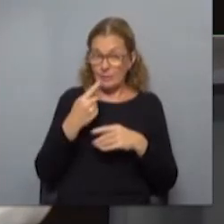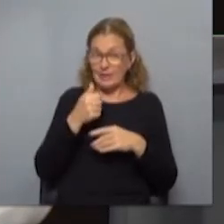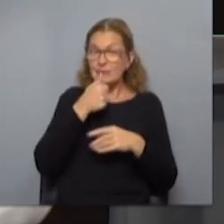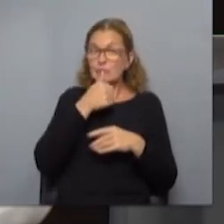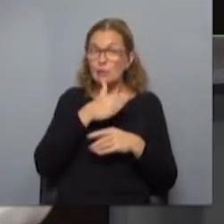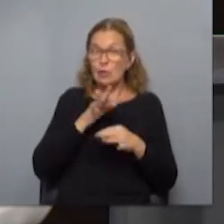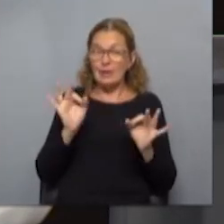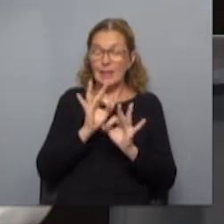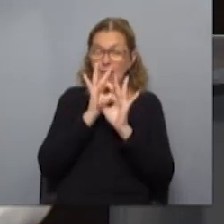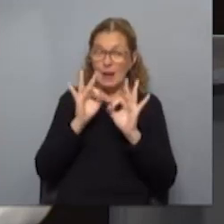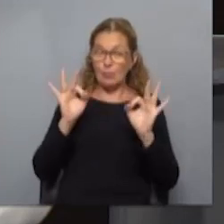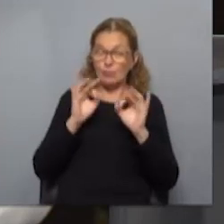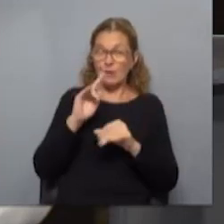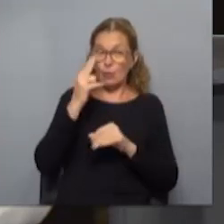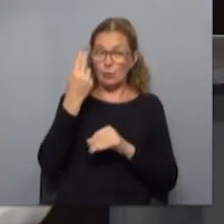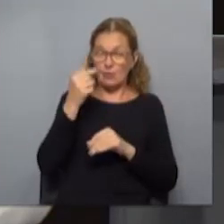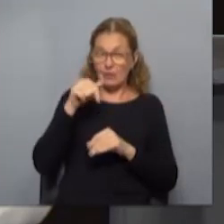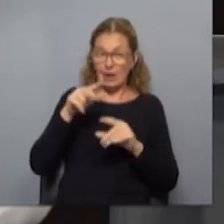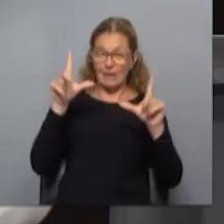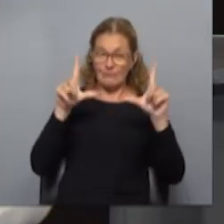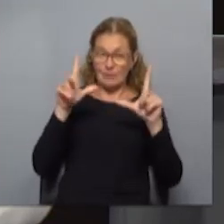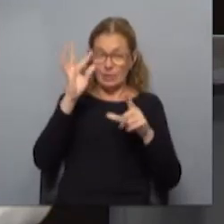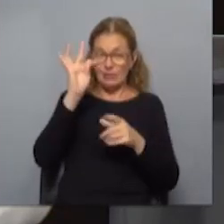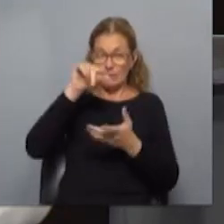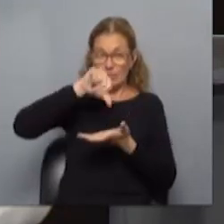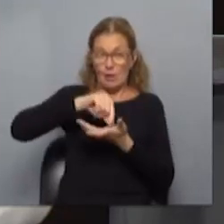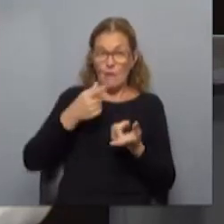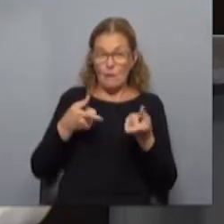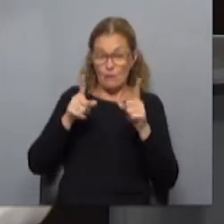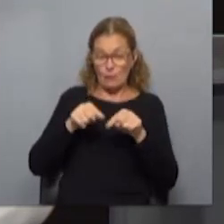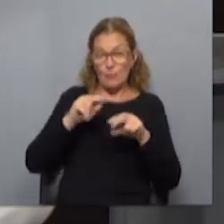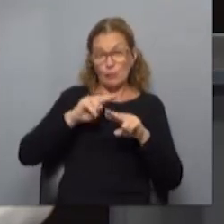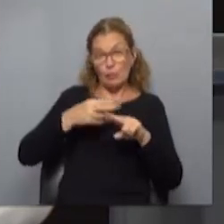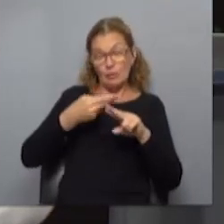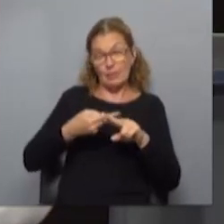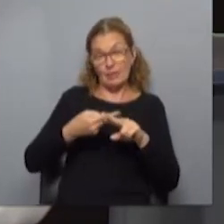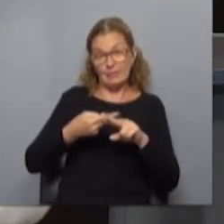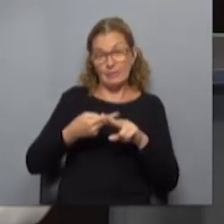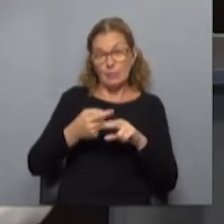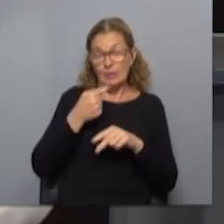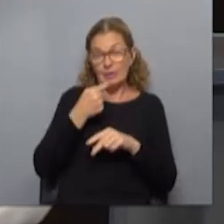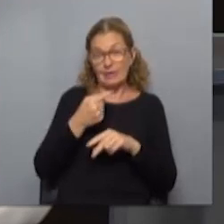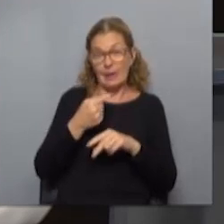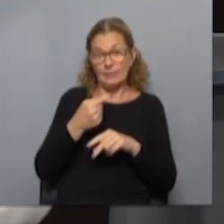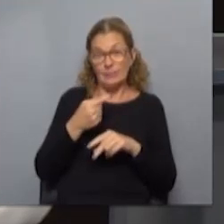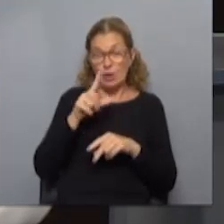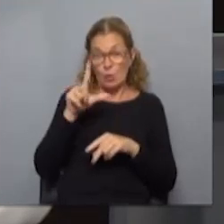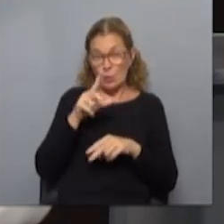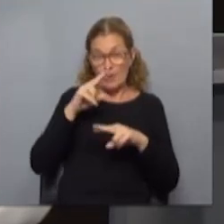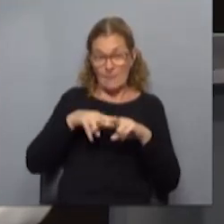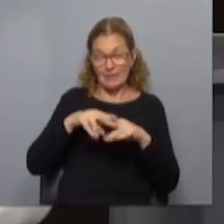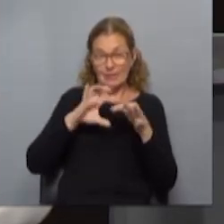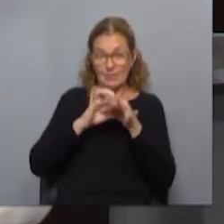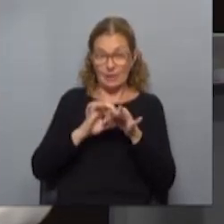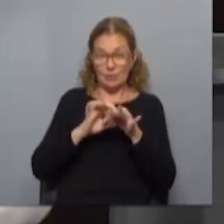historia de la música popular uruguaya acá por la pantalla de TV Ciudad y mañana volvemos nosotros mañana volvemos nosotros que como les decíamos nos instalamos lunes martes